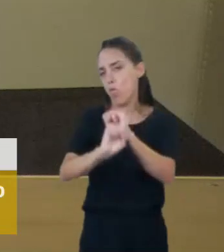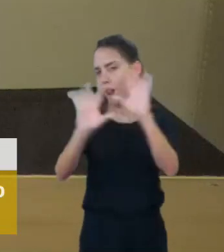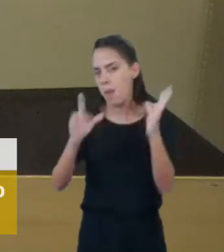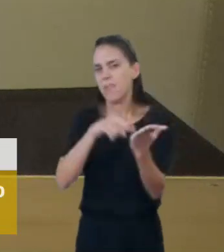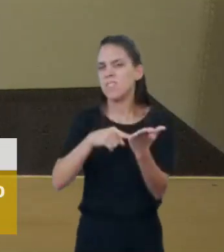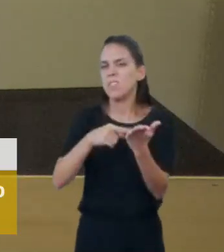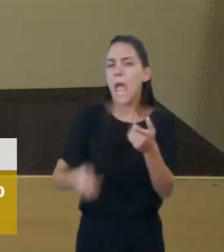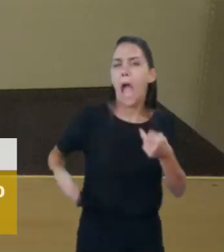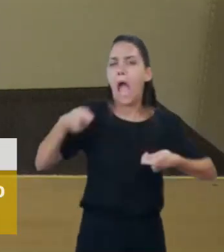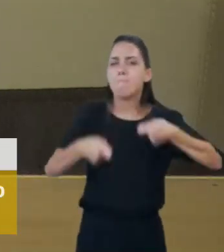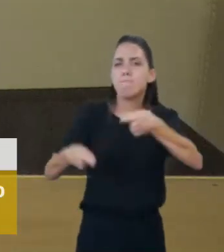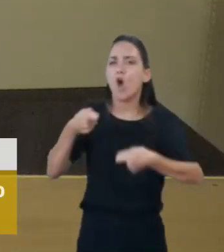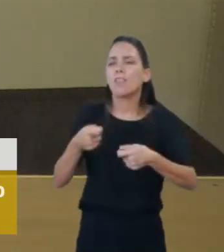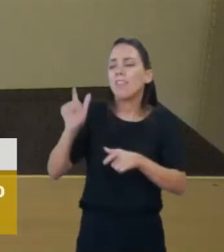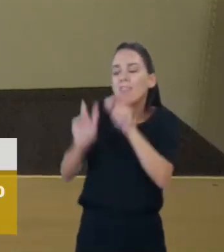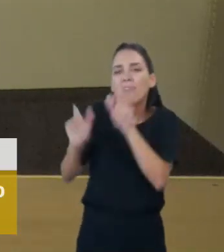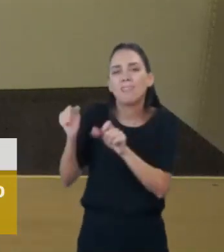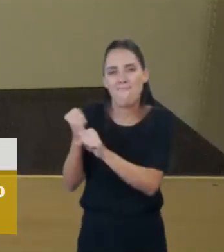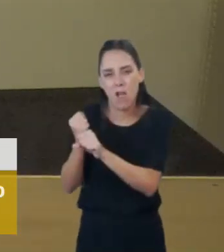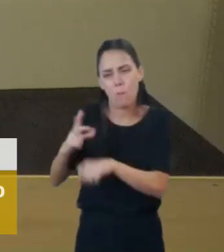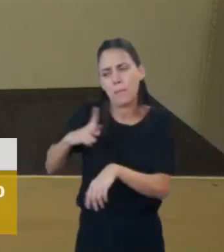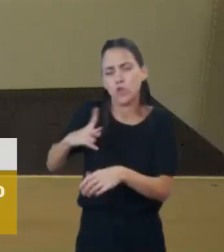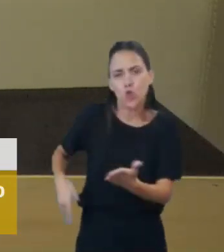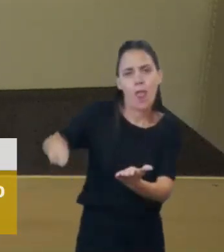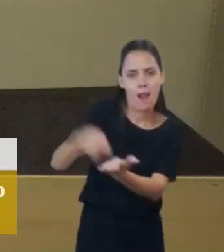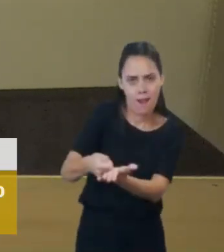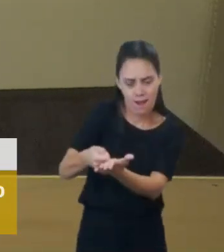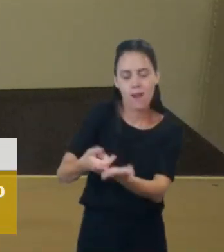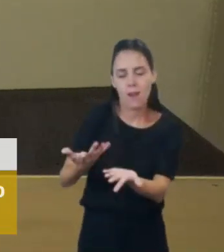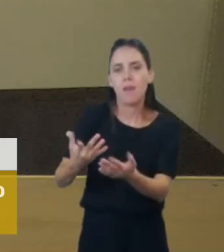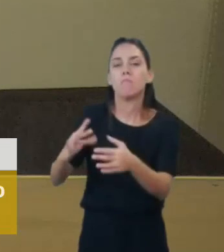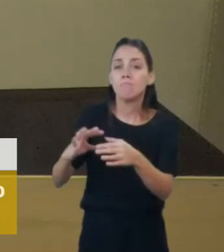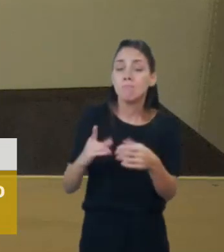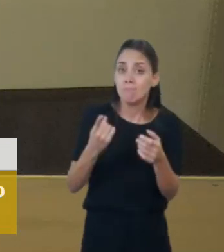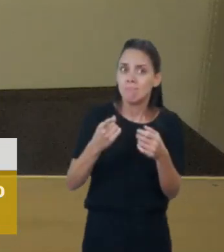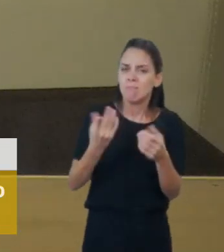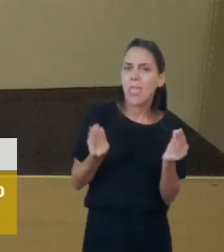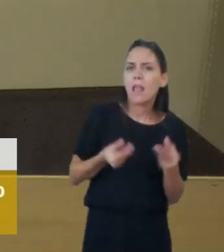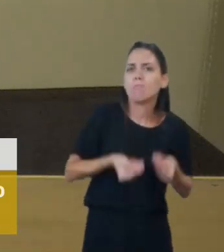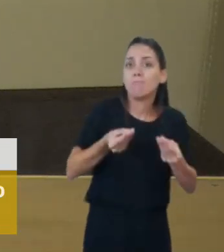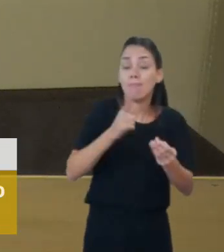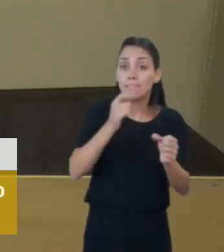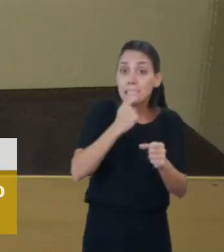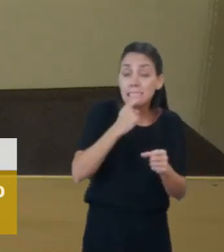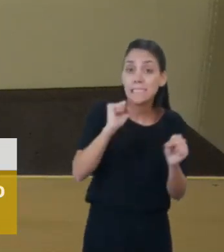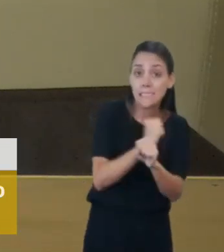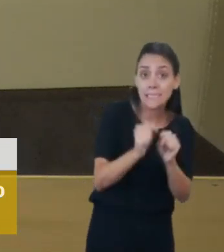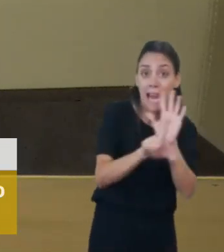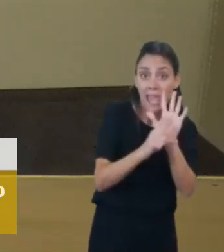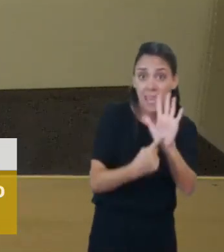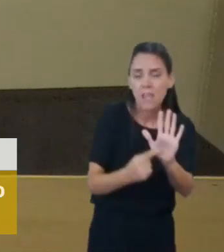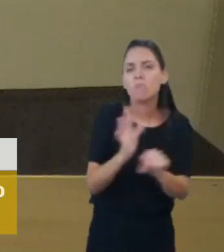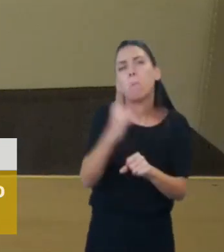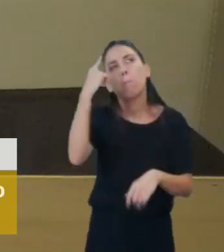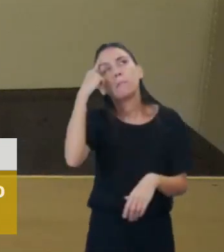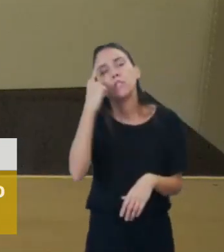trabajadores, los aportes personales. La interpretación respecto de la ley citada, podría pensarse que no solamente es el 2%, más